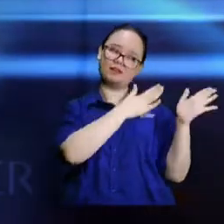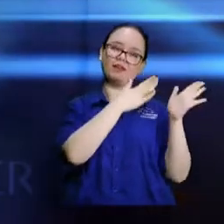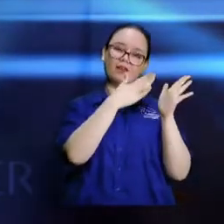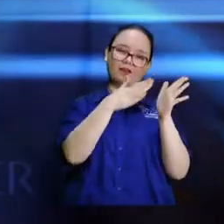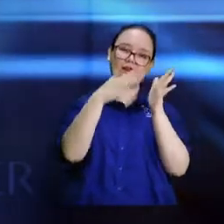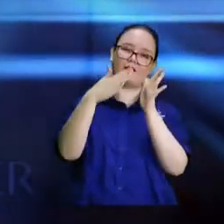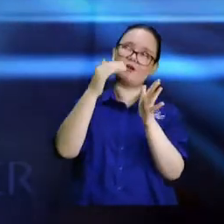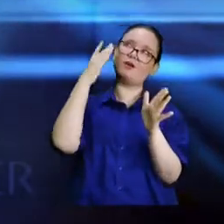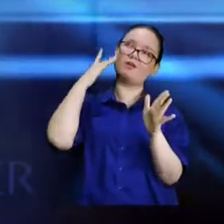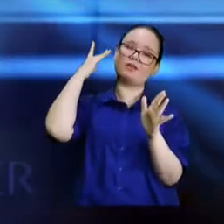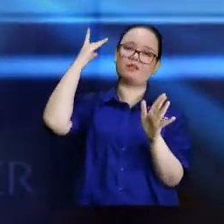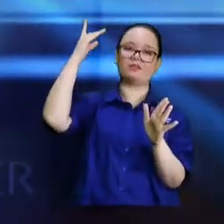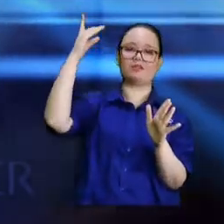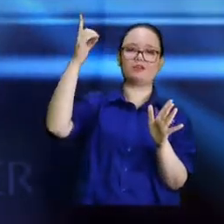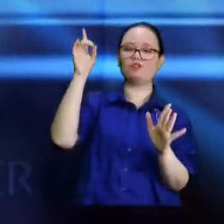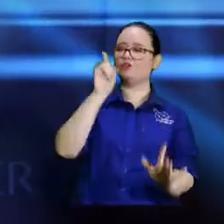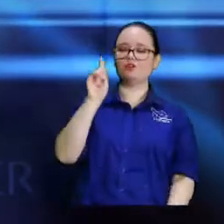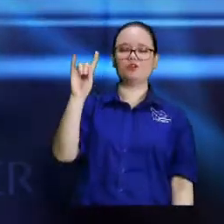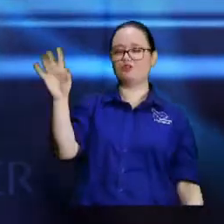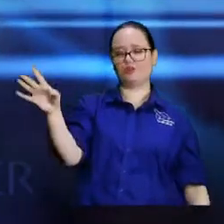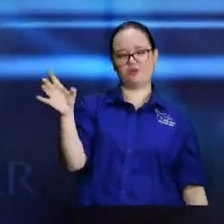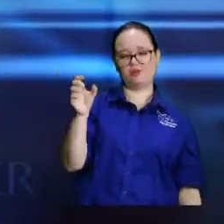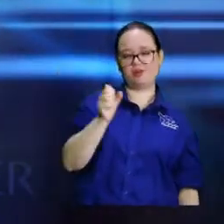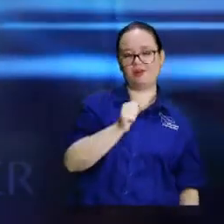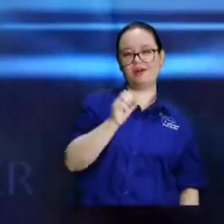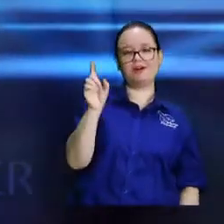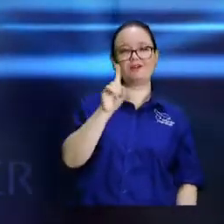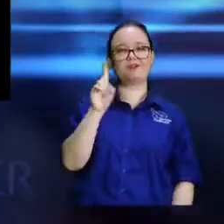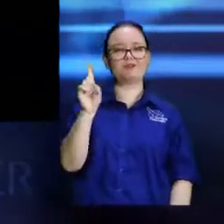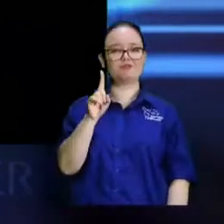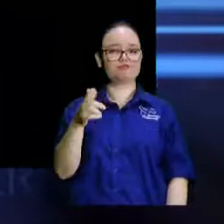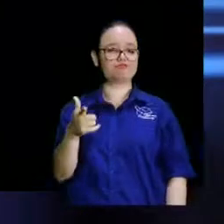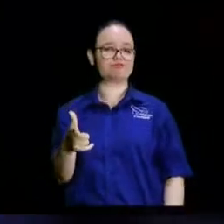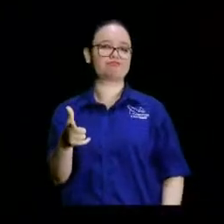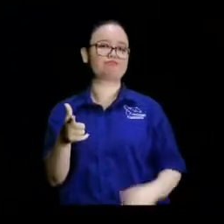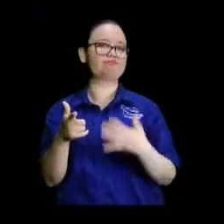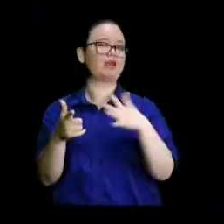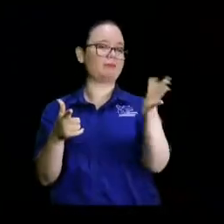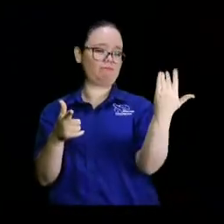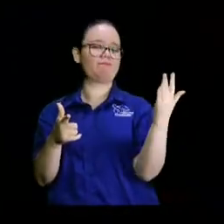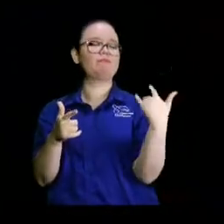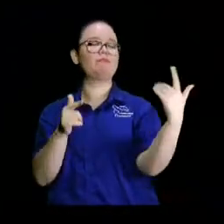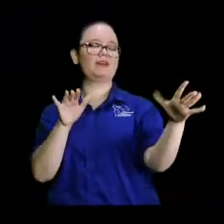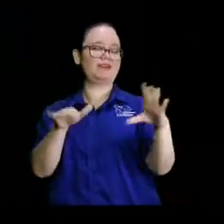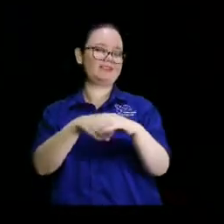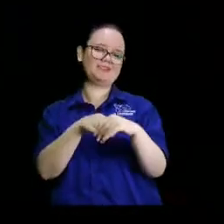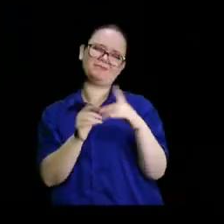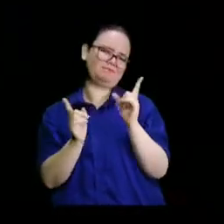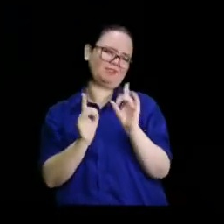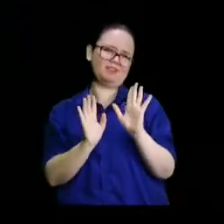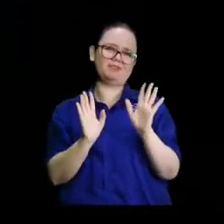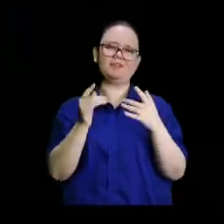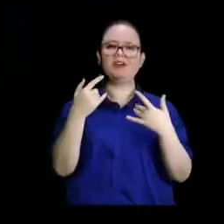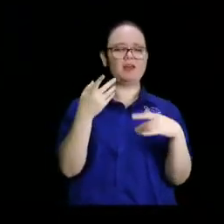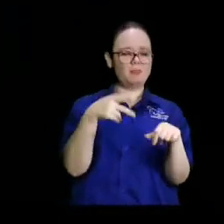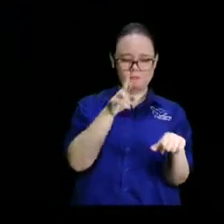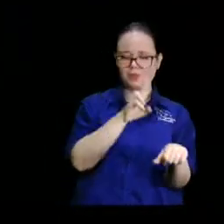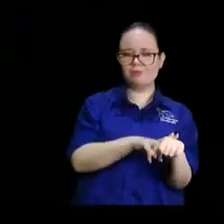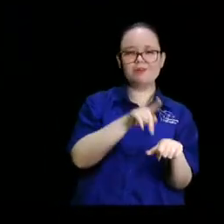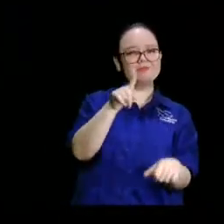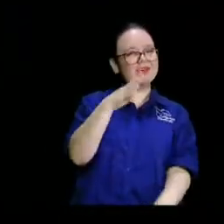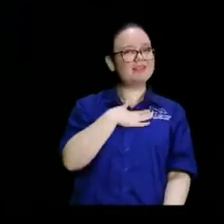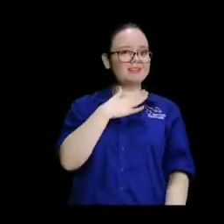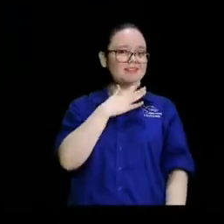desde luego, no lo obligaron, no le pusieron la pistola en el pecho ni nada por el estilo, tiene